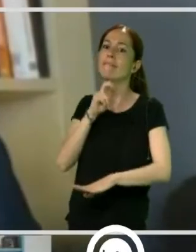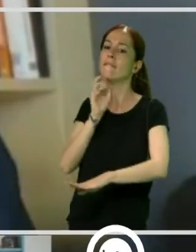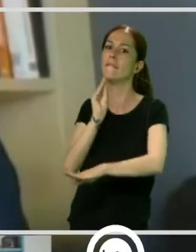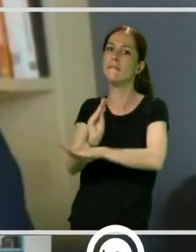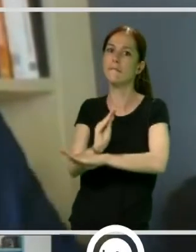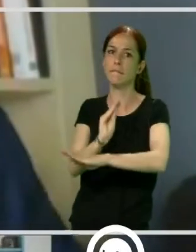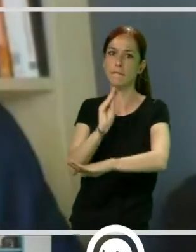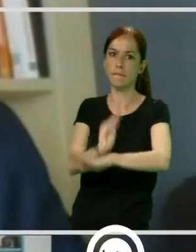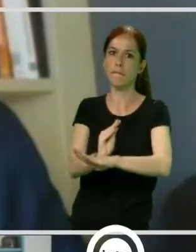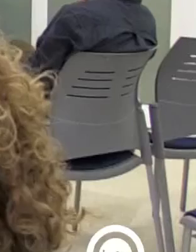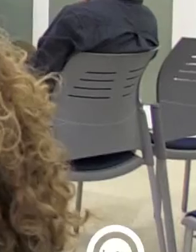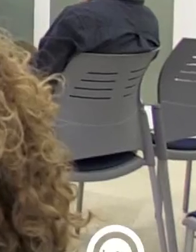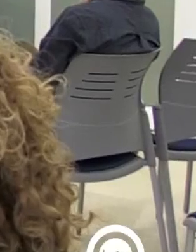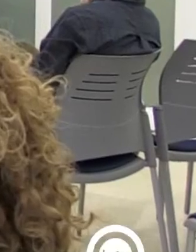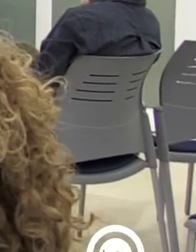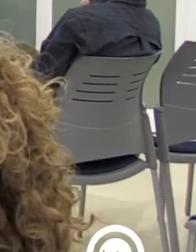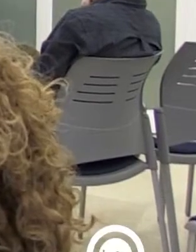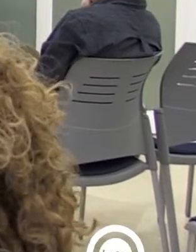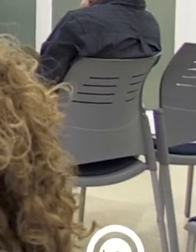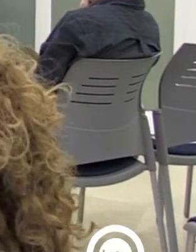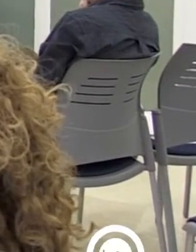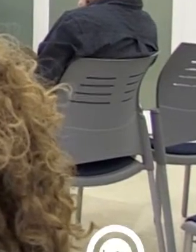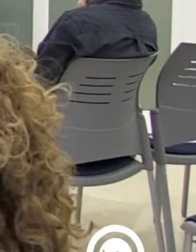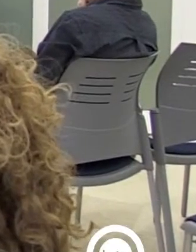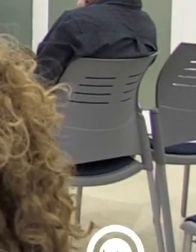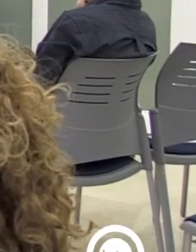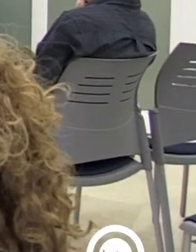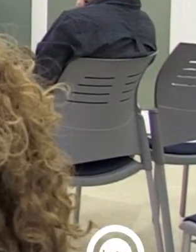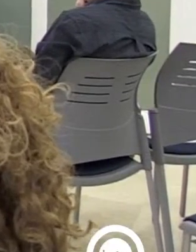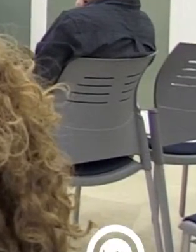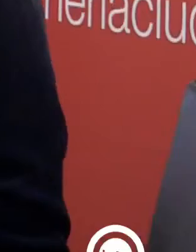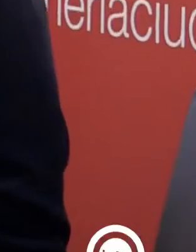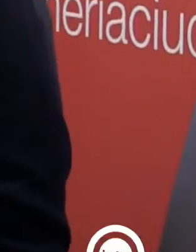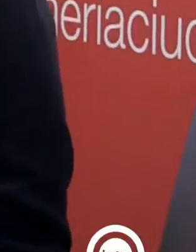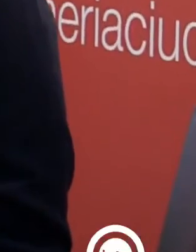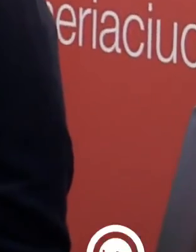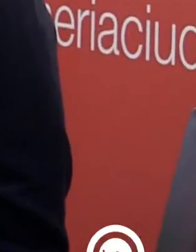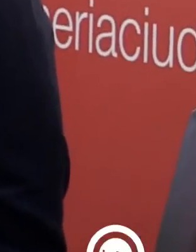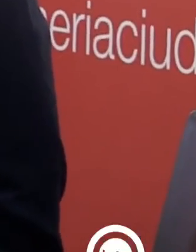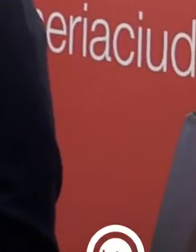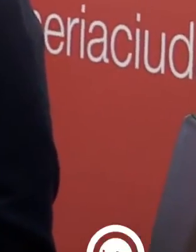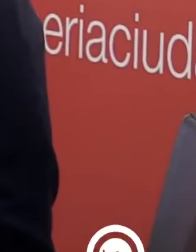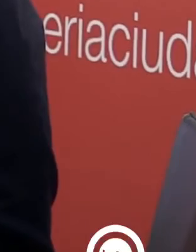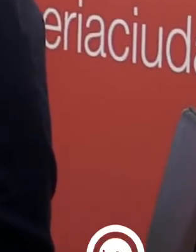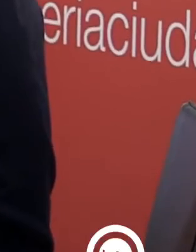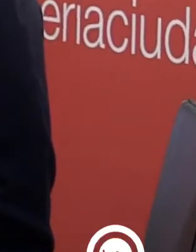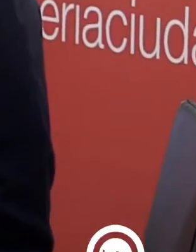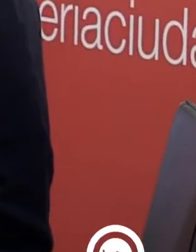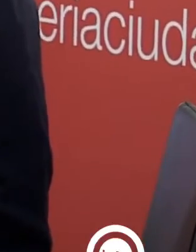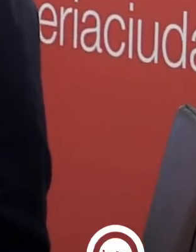posible de vivienda. Se puede armonizar el poner en valor el patrimonio con la vertebración de la ciudad.